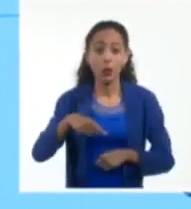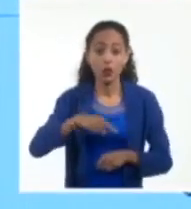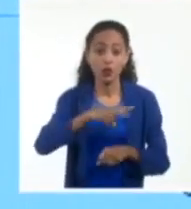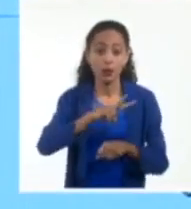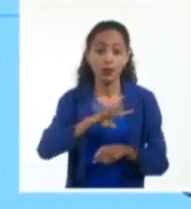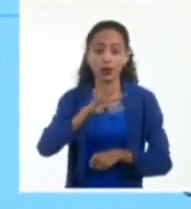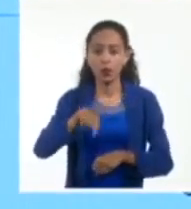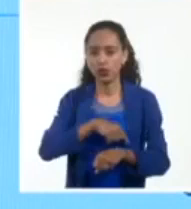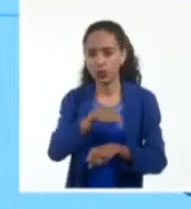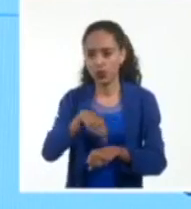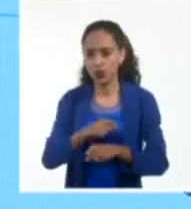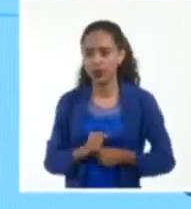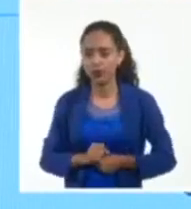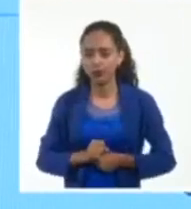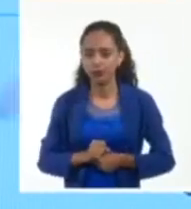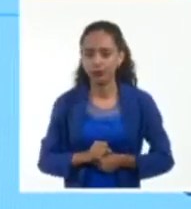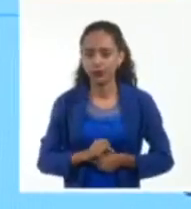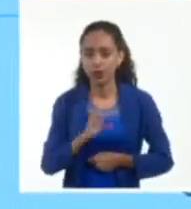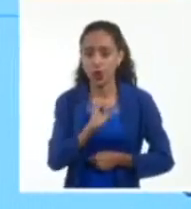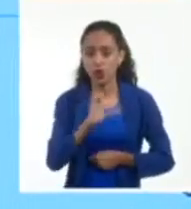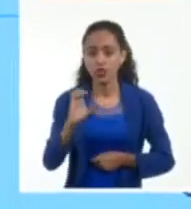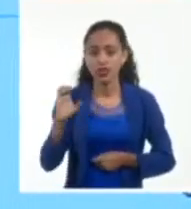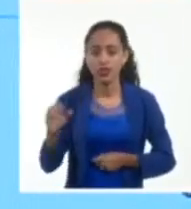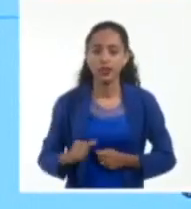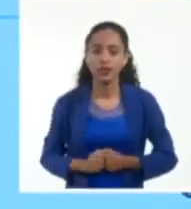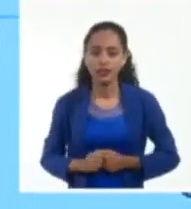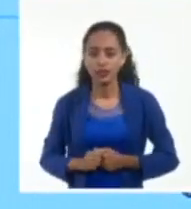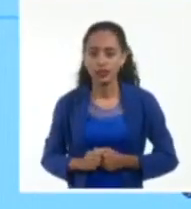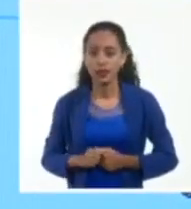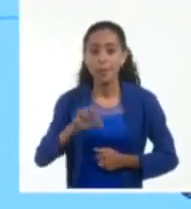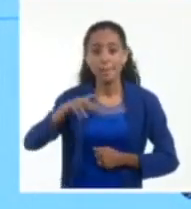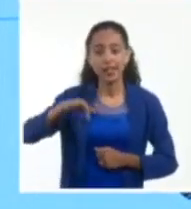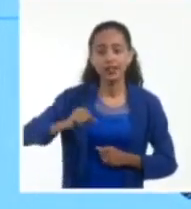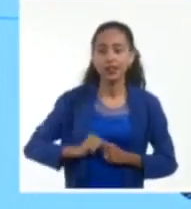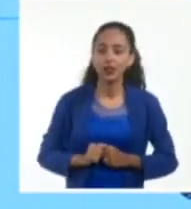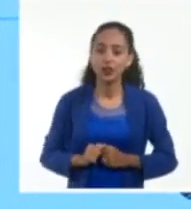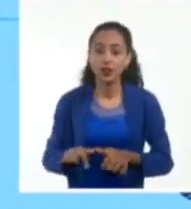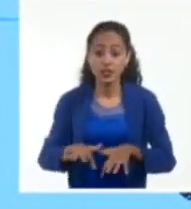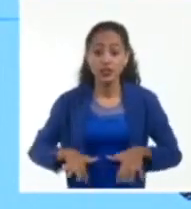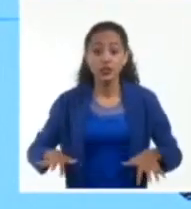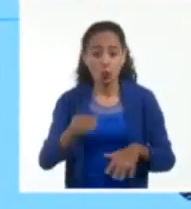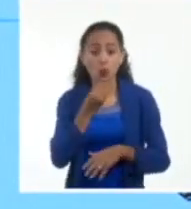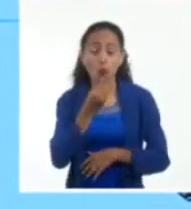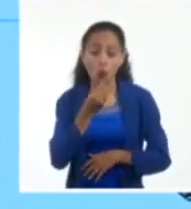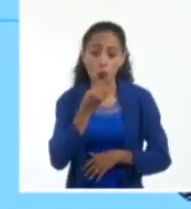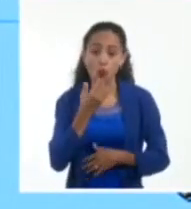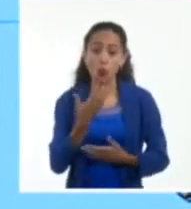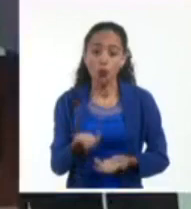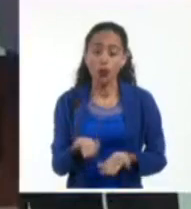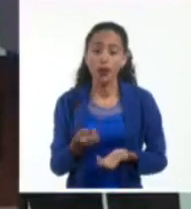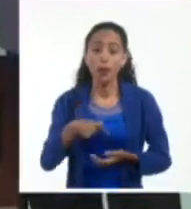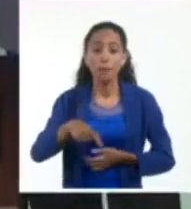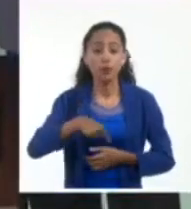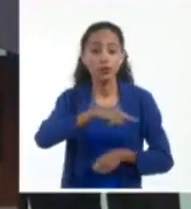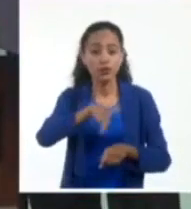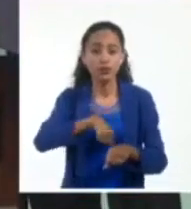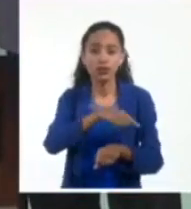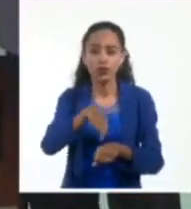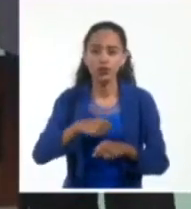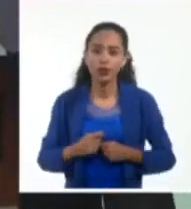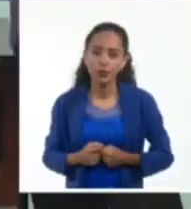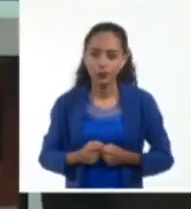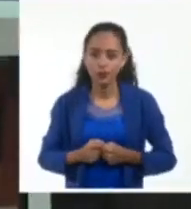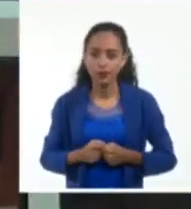24 horas al extremo más occidental de Pinal de Río. Situación que pudiera ocurrir en las próximas horas. O sea,